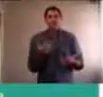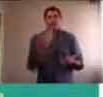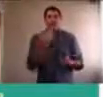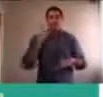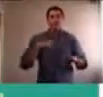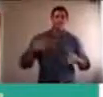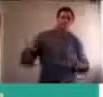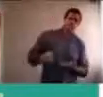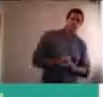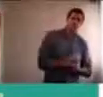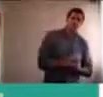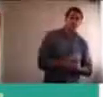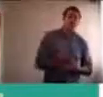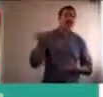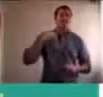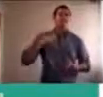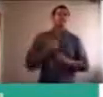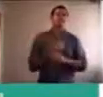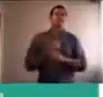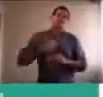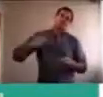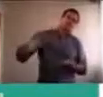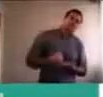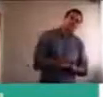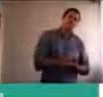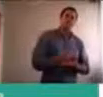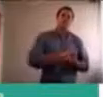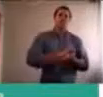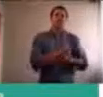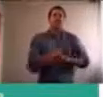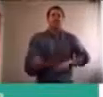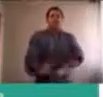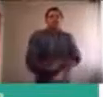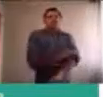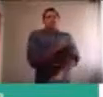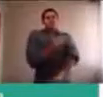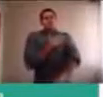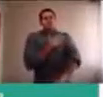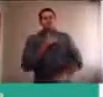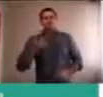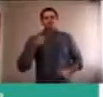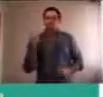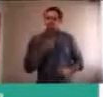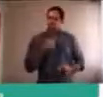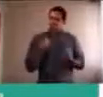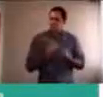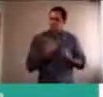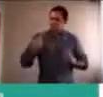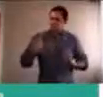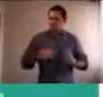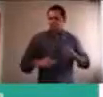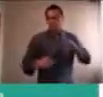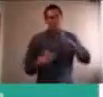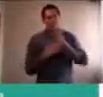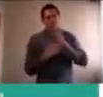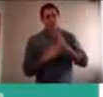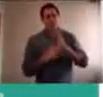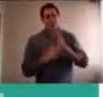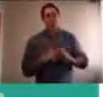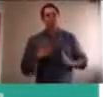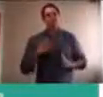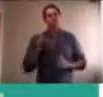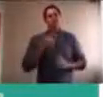lo más importante, en todas las emociones, es, detenernos, y poder detectar, qué es lo que estamos sintiendo,